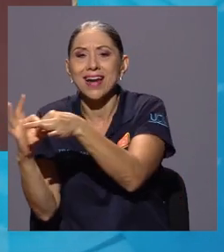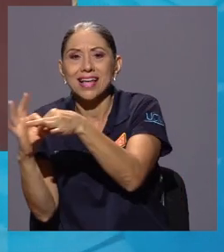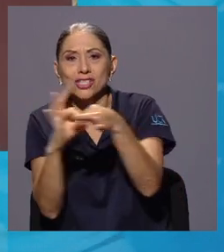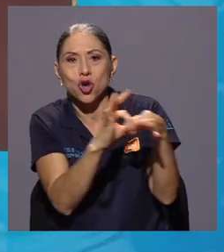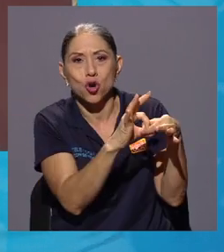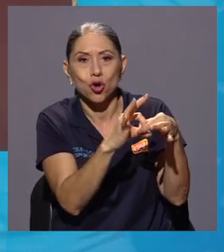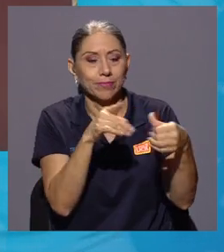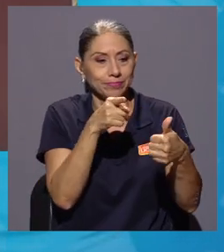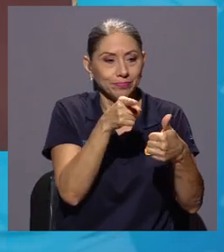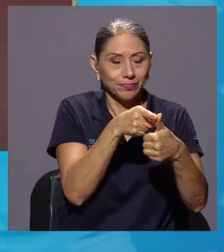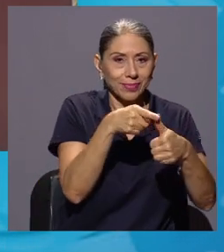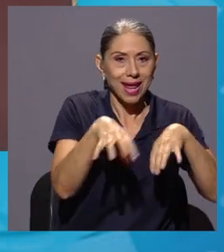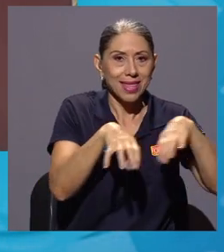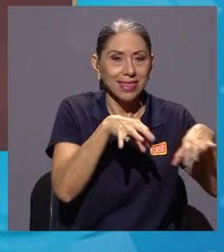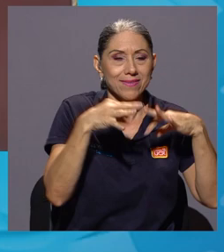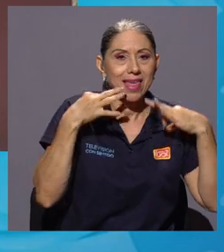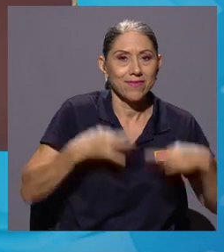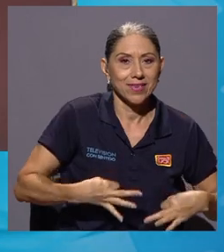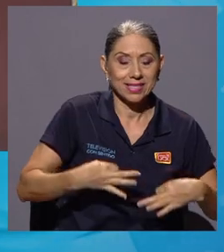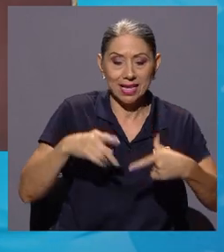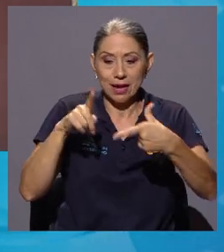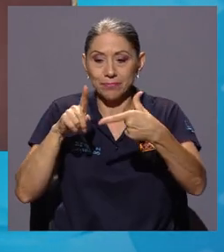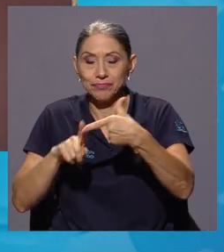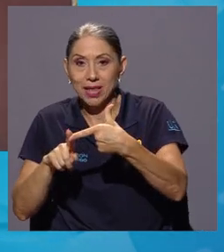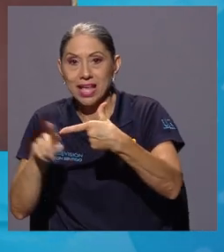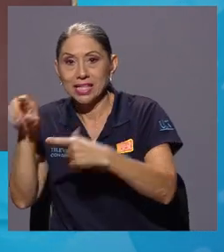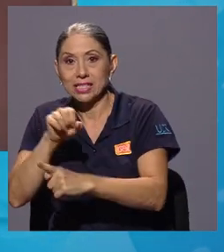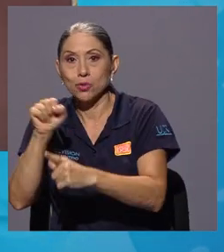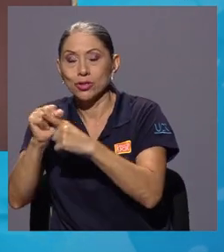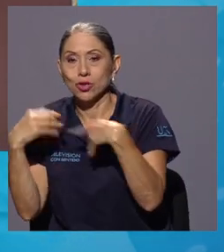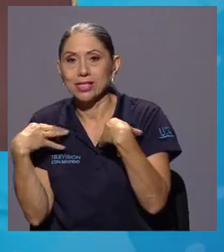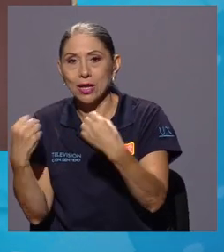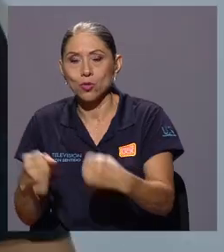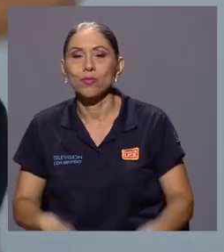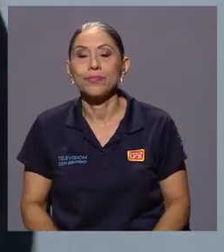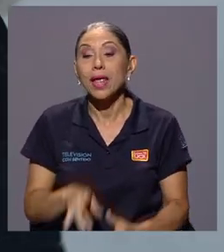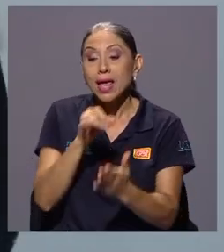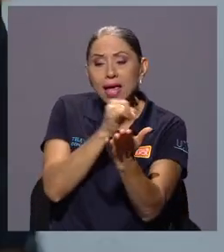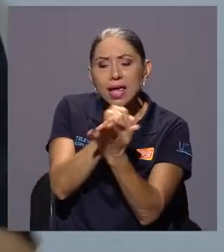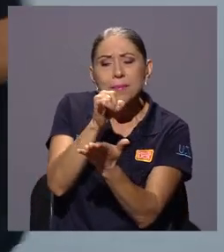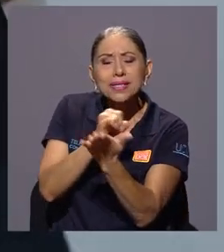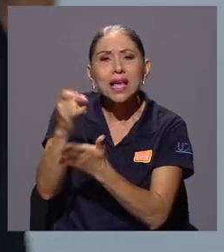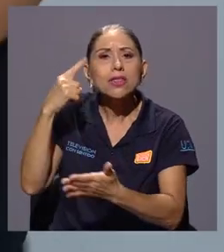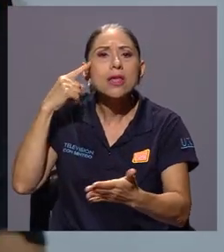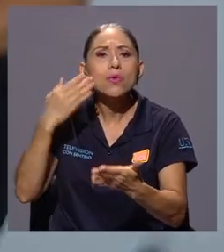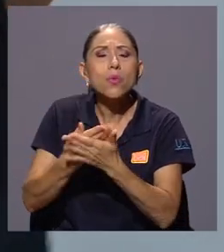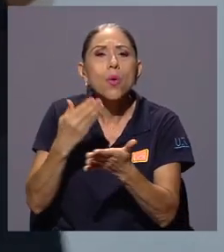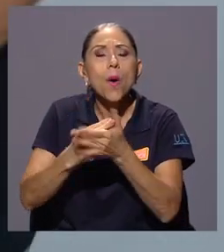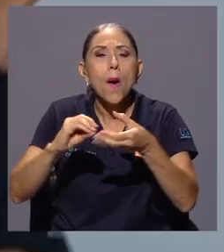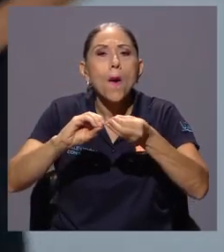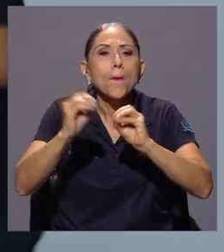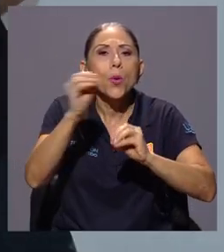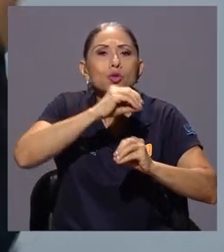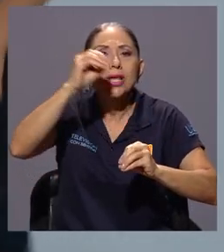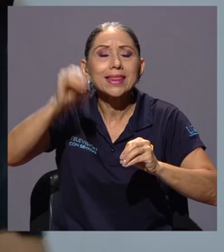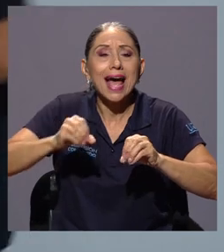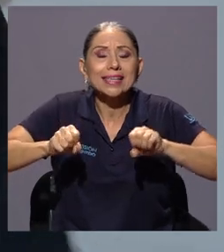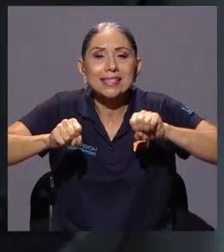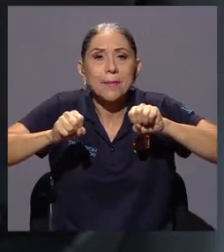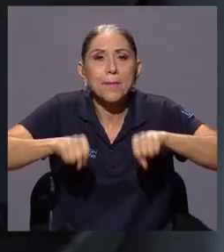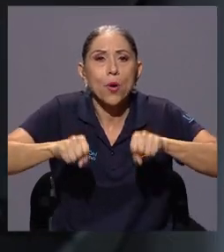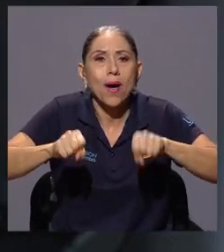entre actividad física y diferentes parámetros de salud. La investigación reportó cocientes de